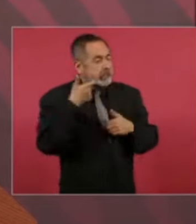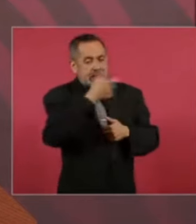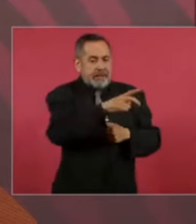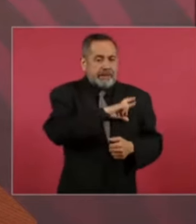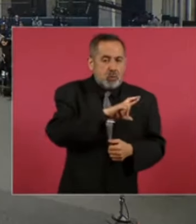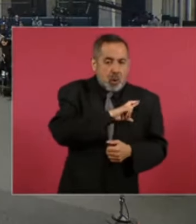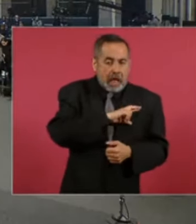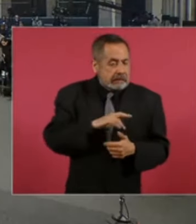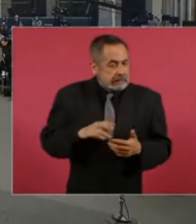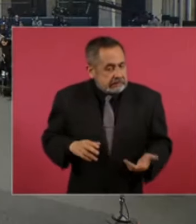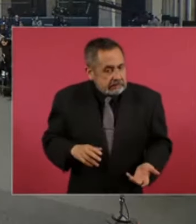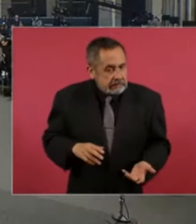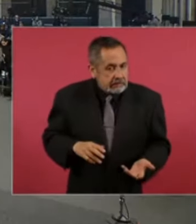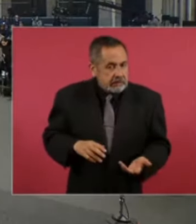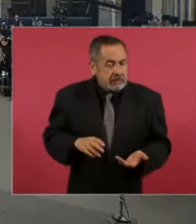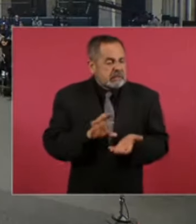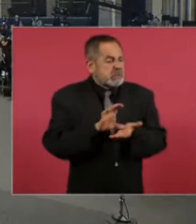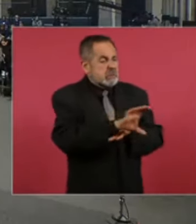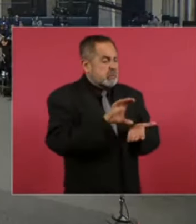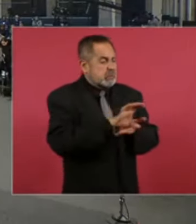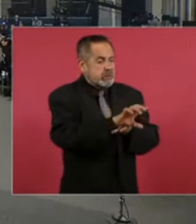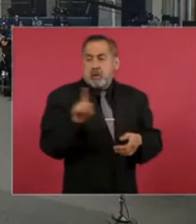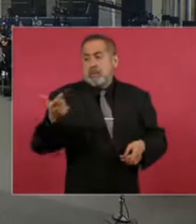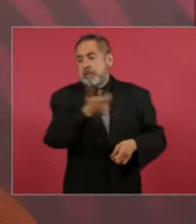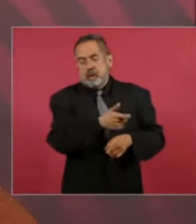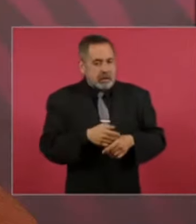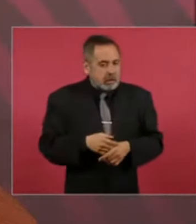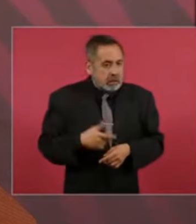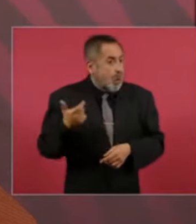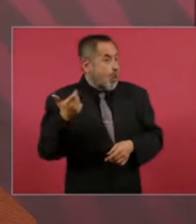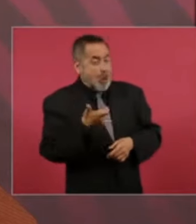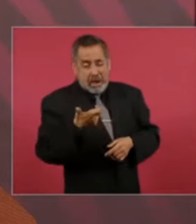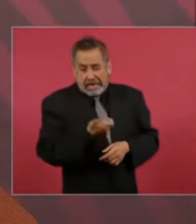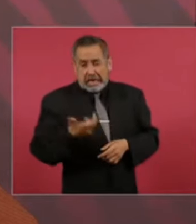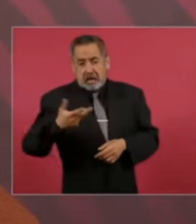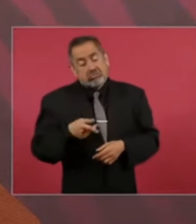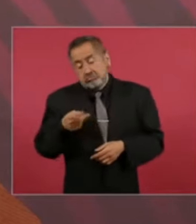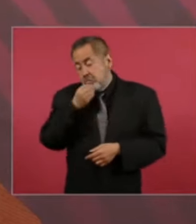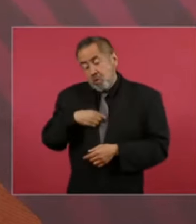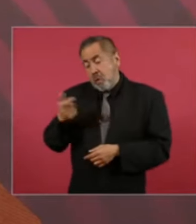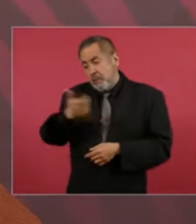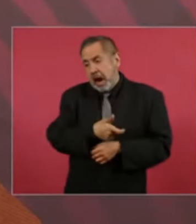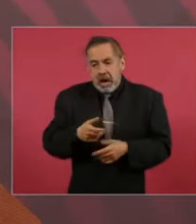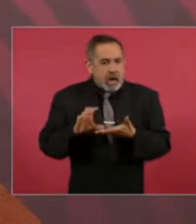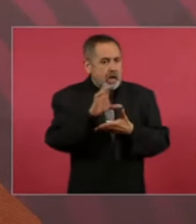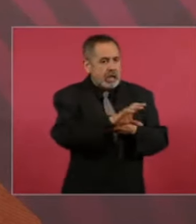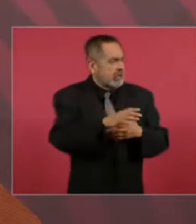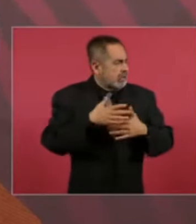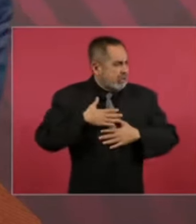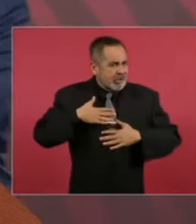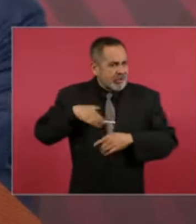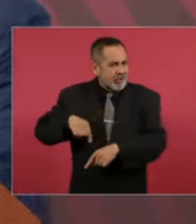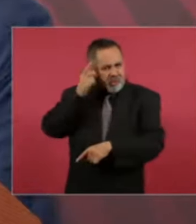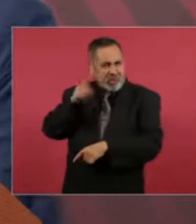con subsidio a precios elevadísimos entonces cuando me dicen que van a vender